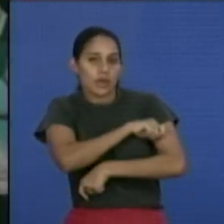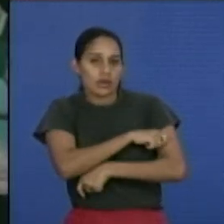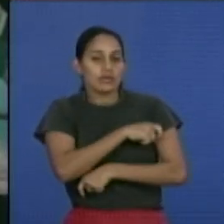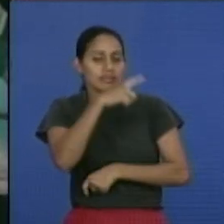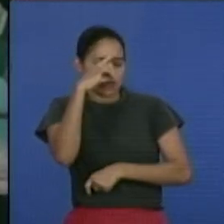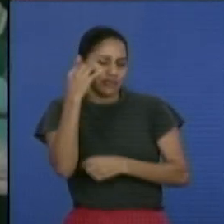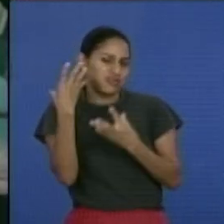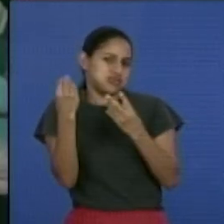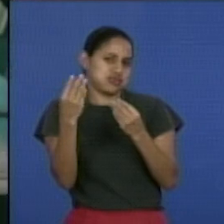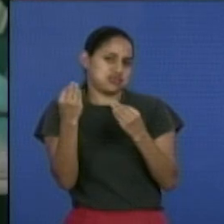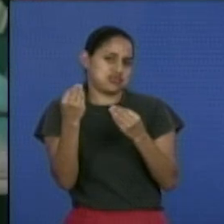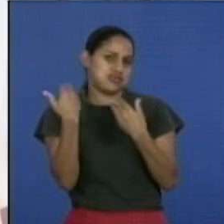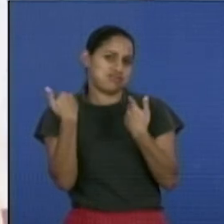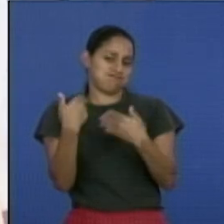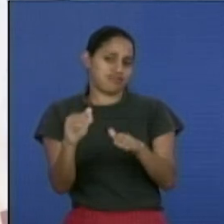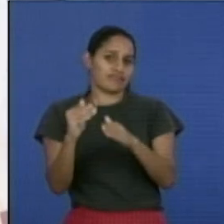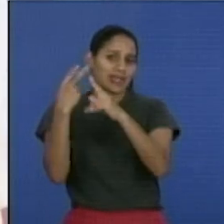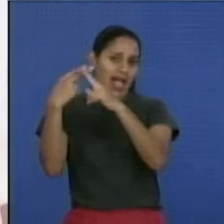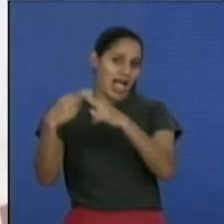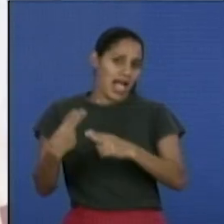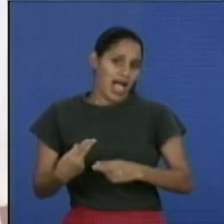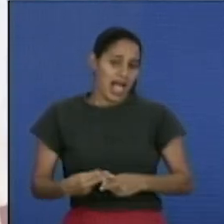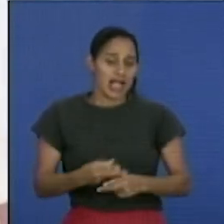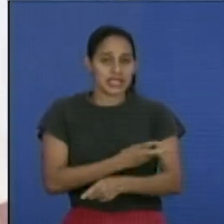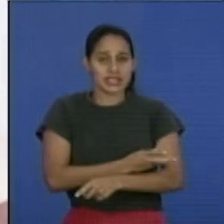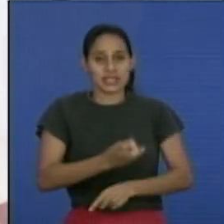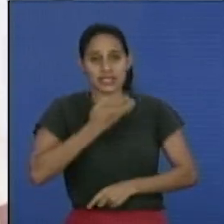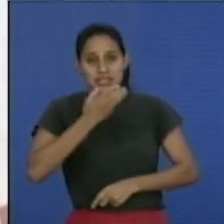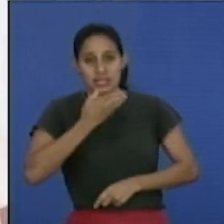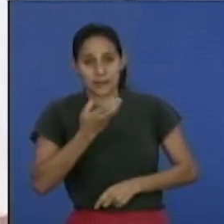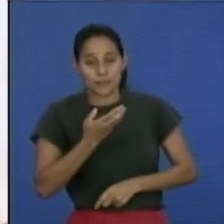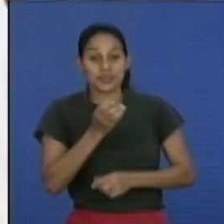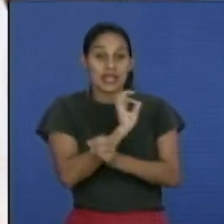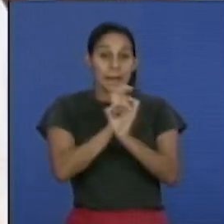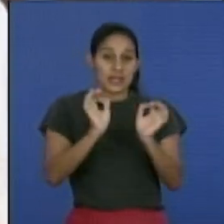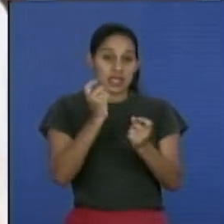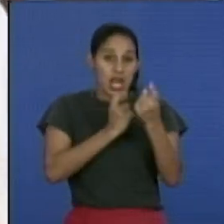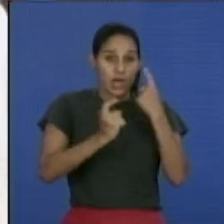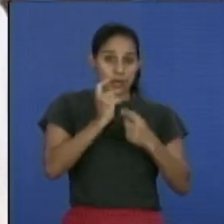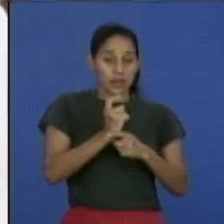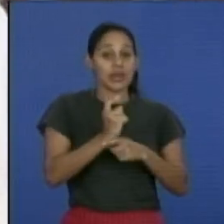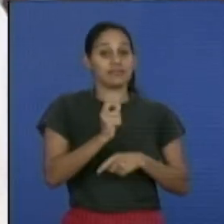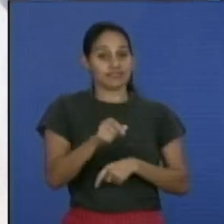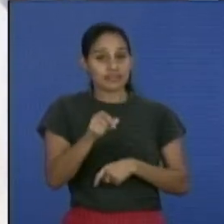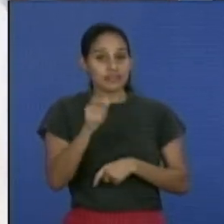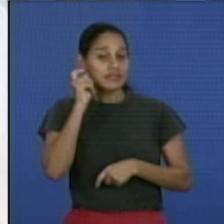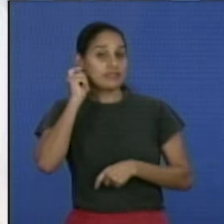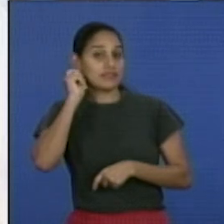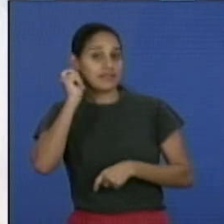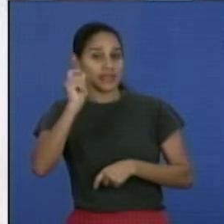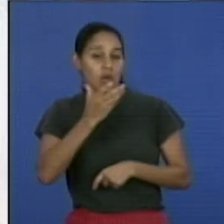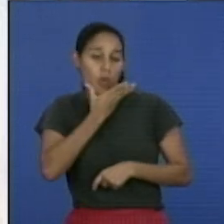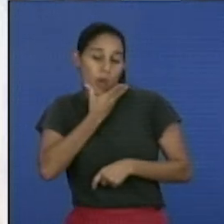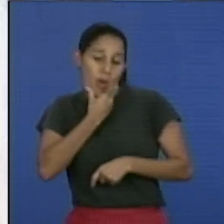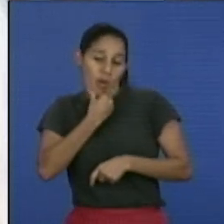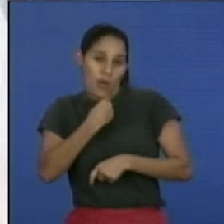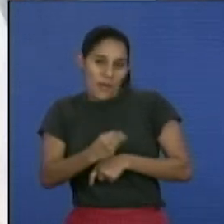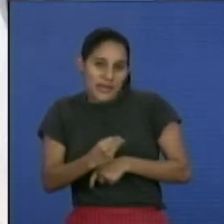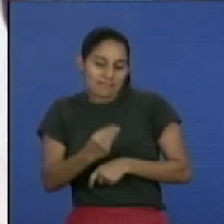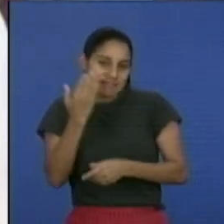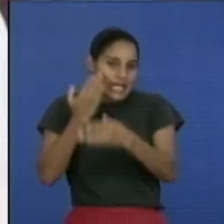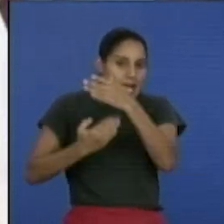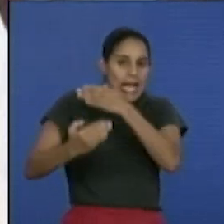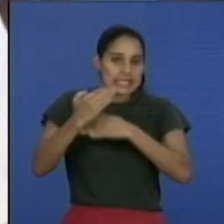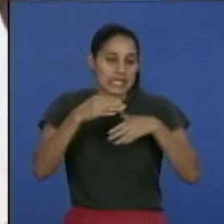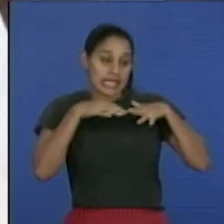Muchísimas, muchísimas, pero bueno, no. En especial una paciente que me marcó muchísimo fue una paciente que era joven y